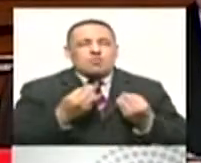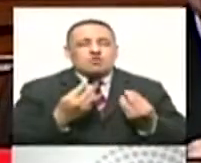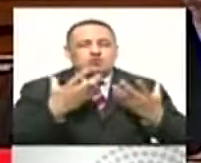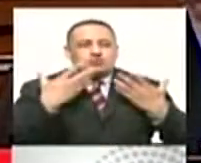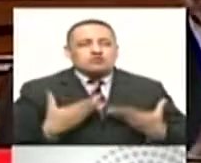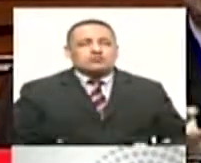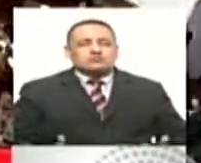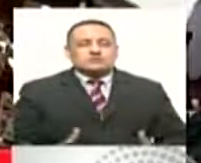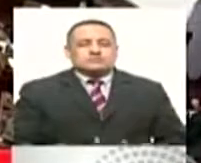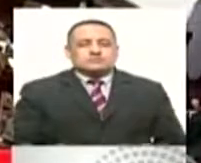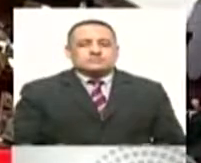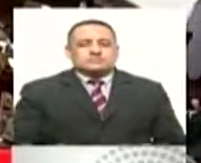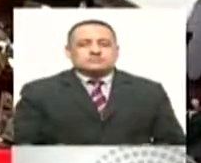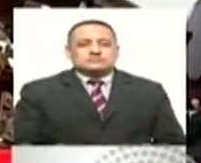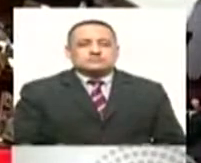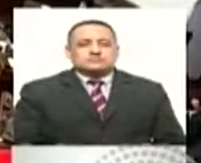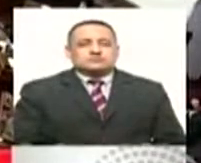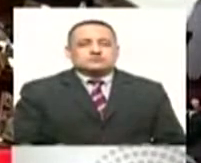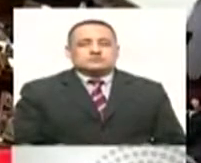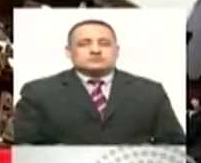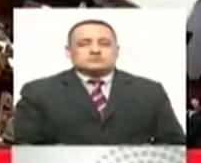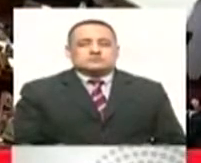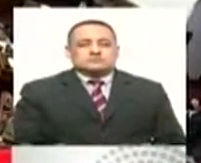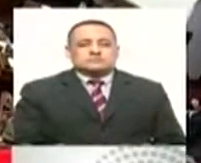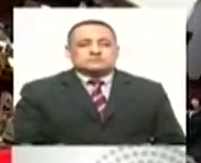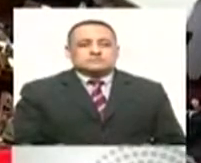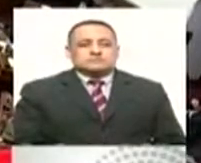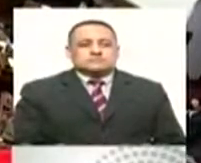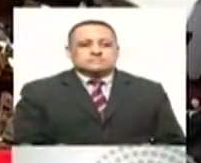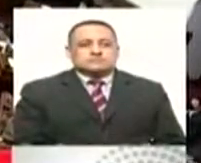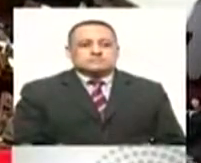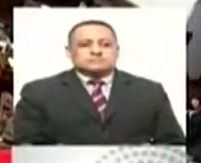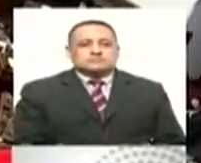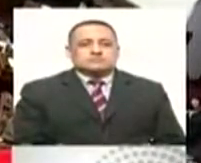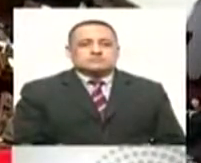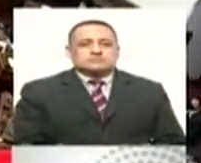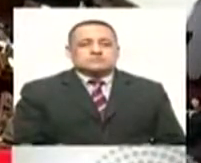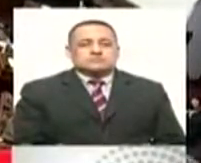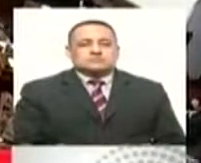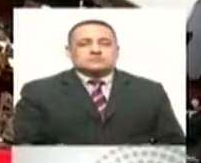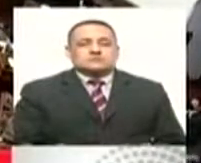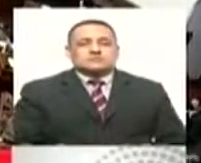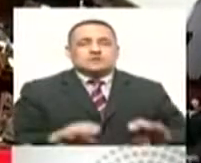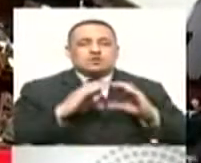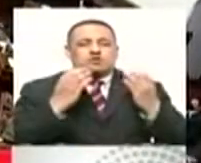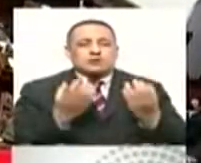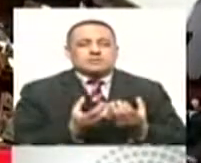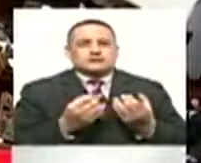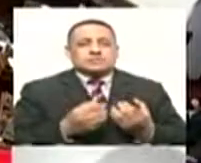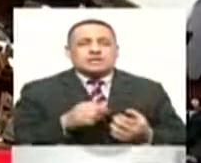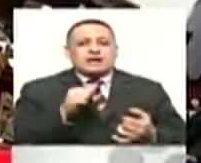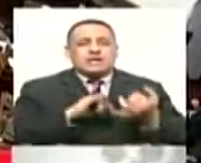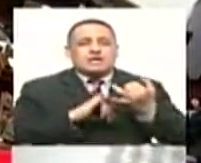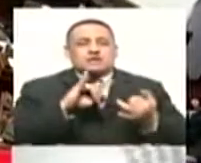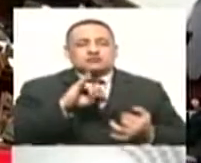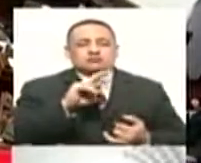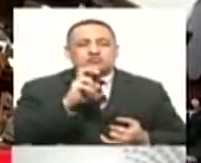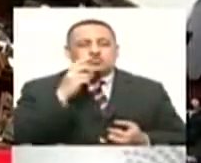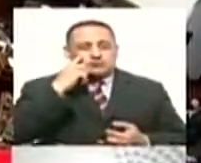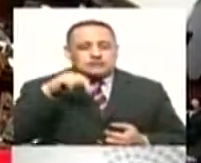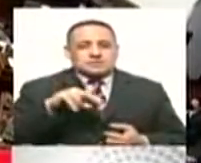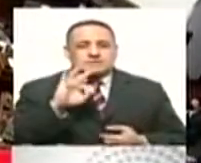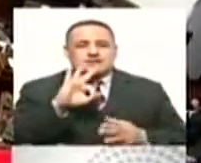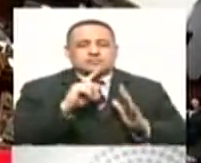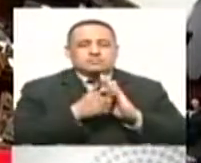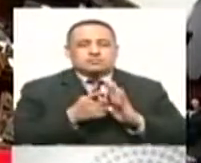recordar, digamos, que la labor de los funcionarios públicos y de la gestión pública es poder brindarle